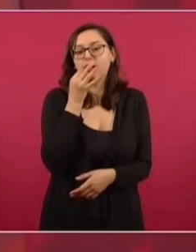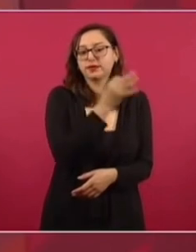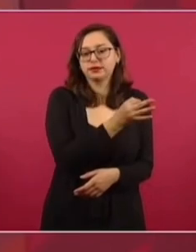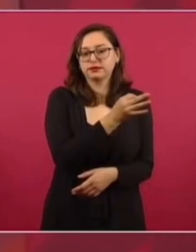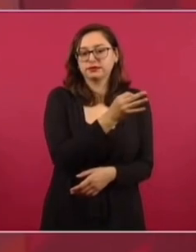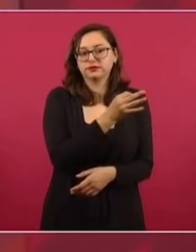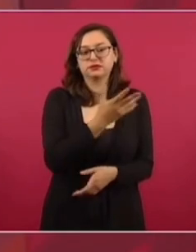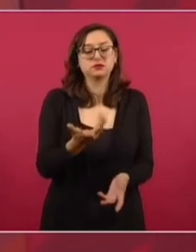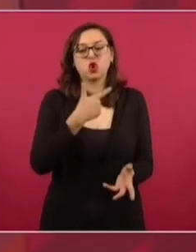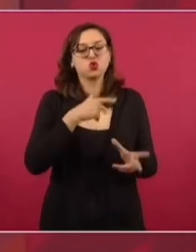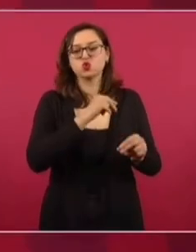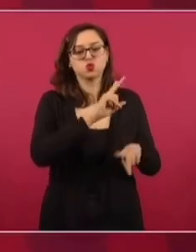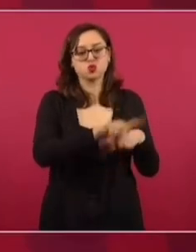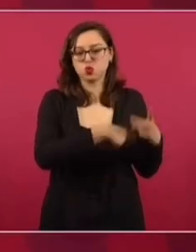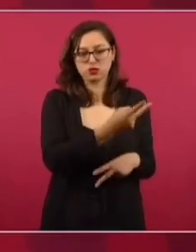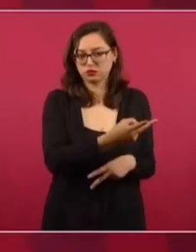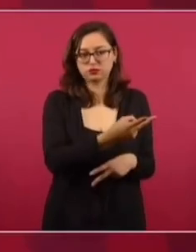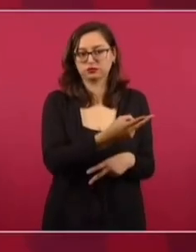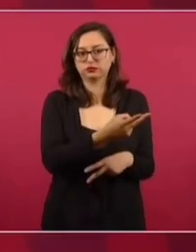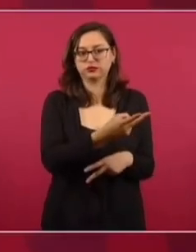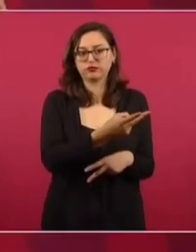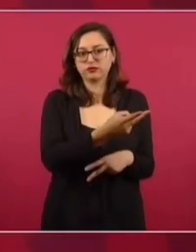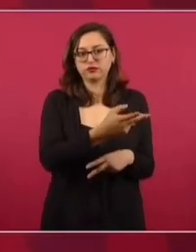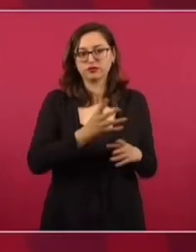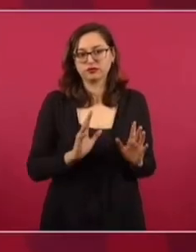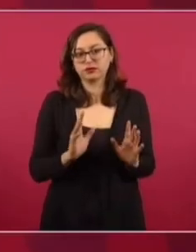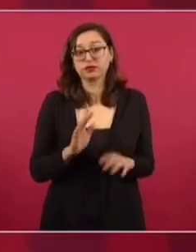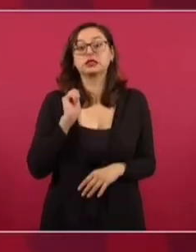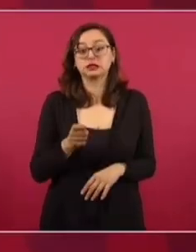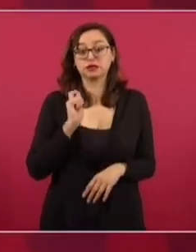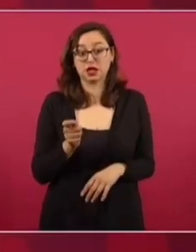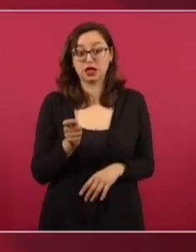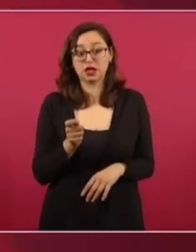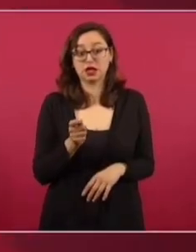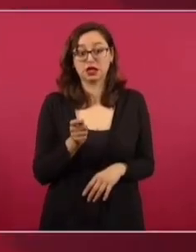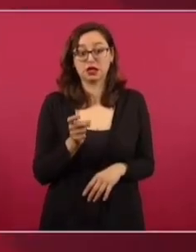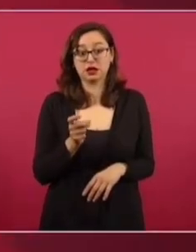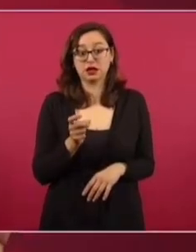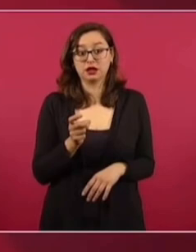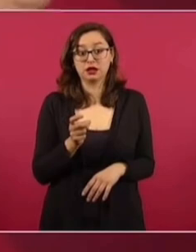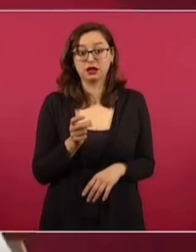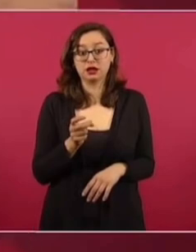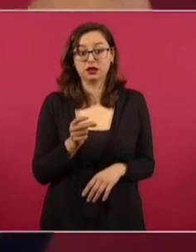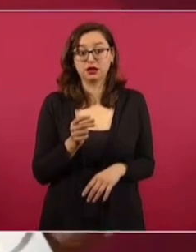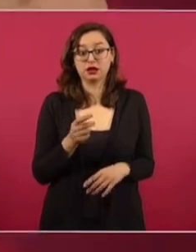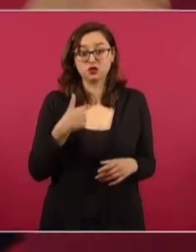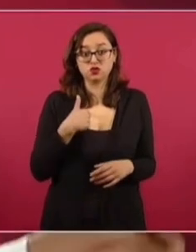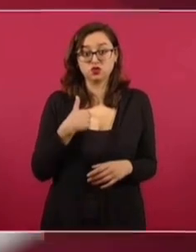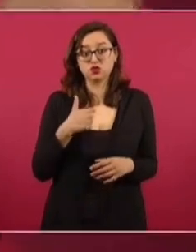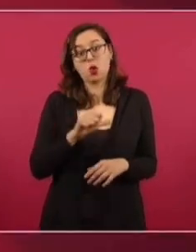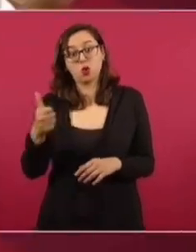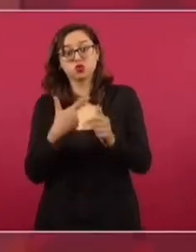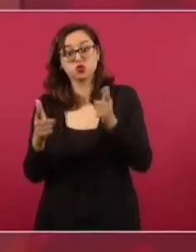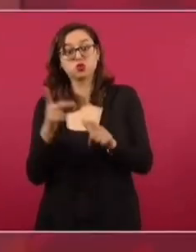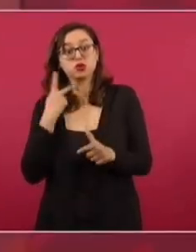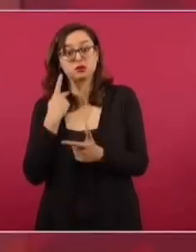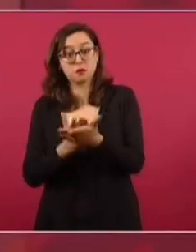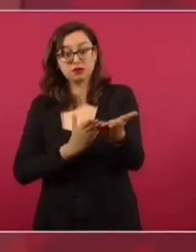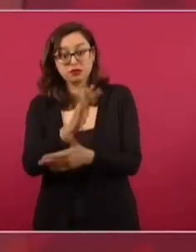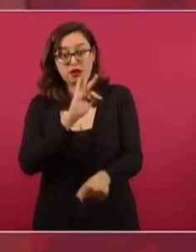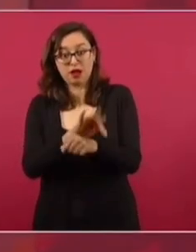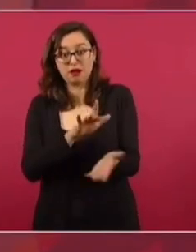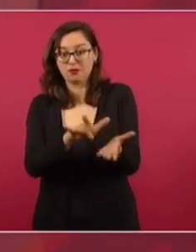no por mi ausencia, se va a interpretar de que estoy ayudando a los del Partido Republicano. Pero no,